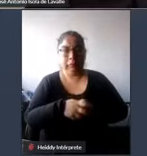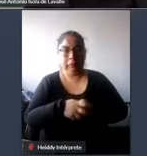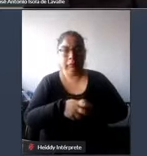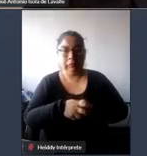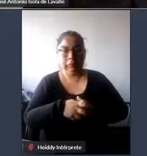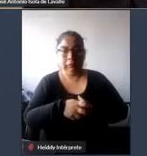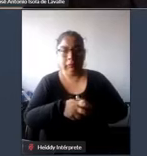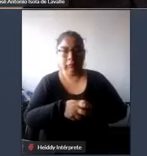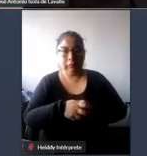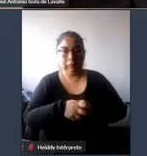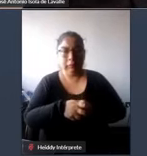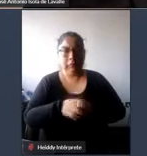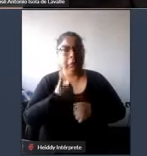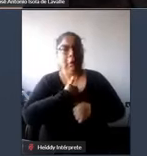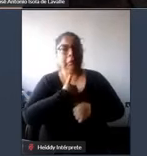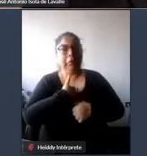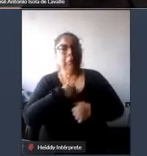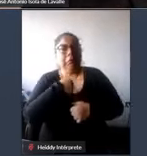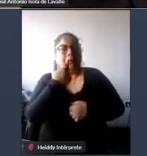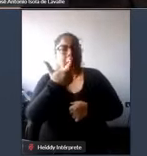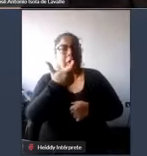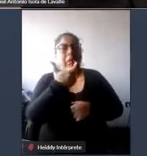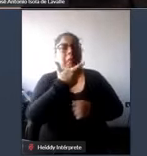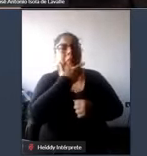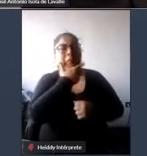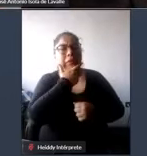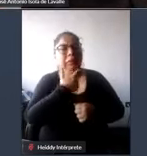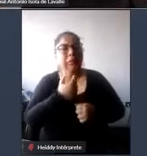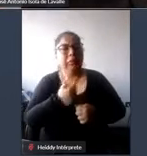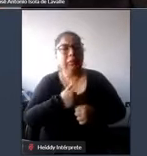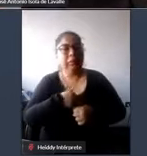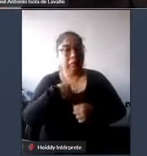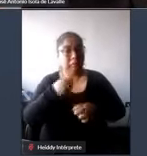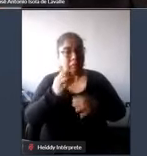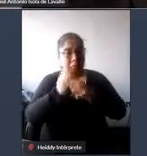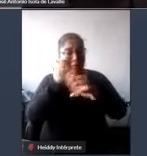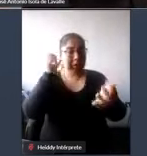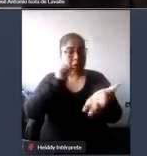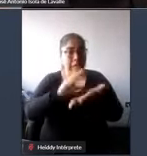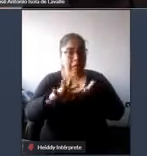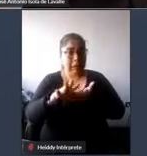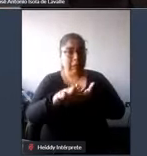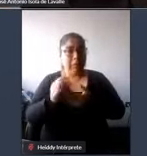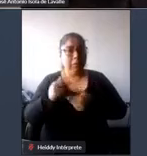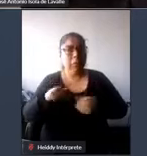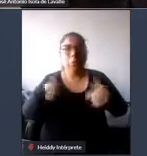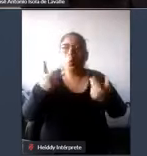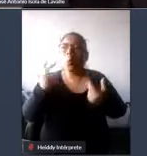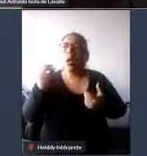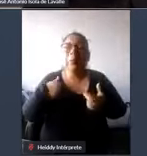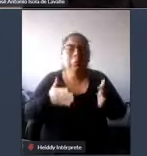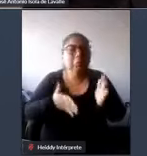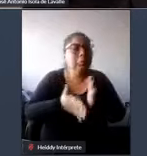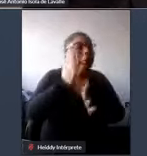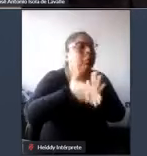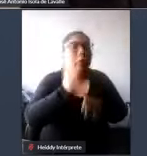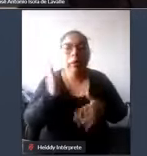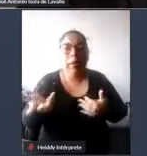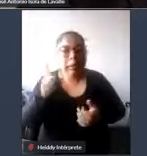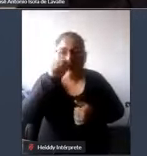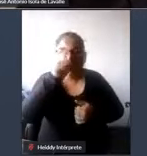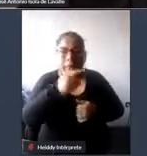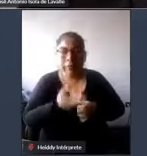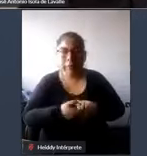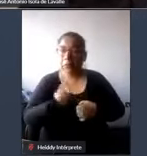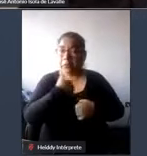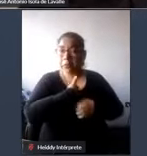¿de qué me sirve a mí tener un carnet amarillo para subirme gratis a un bus si no hay bus al que me pueda subir y como